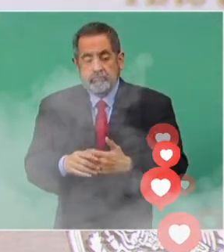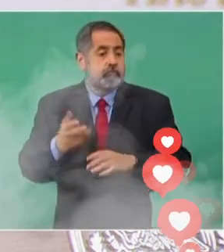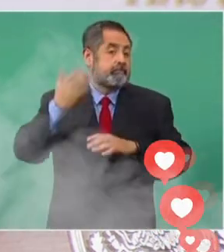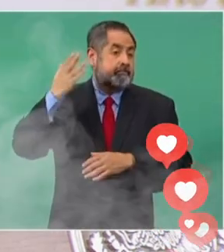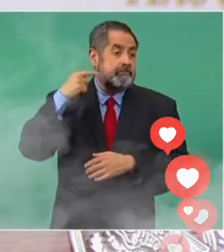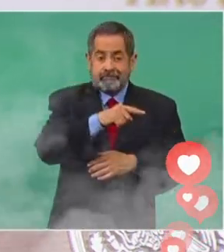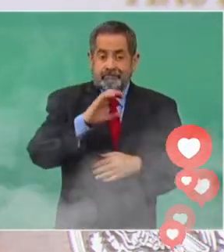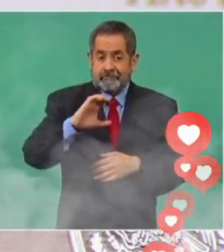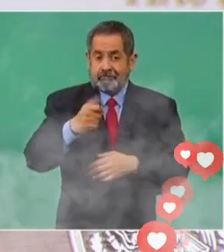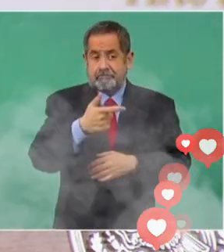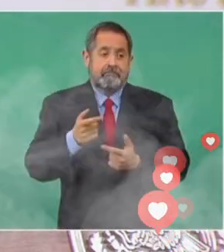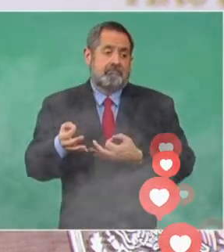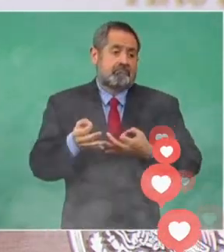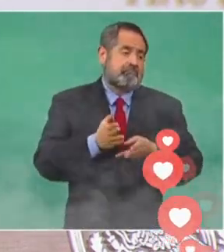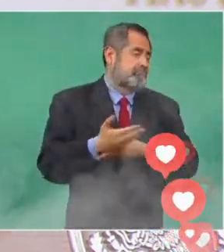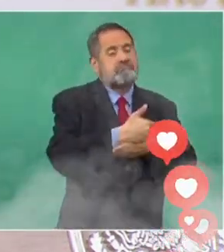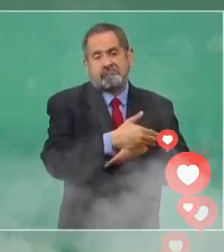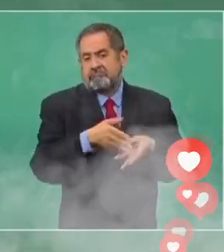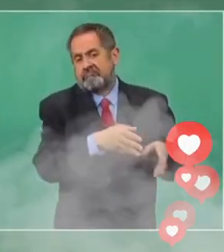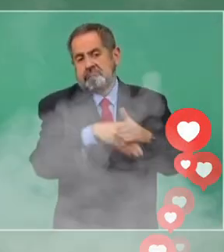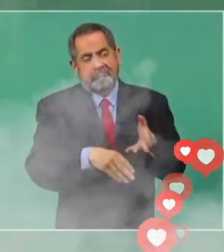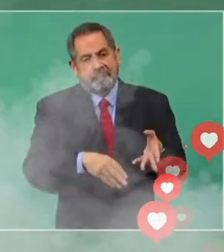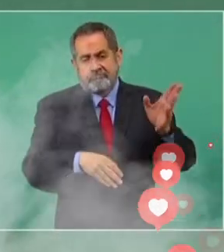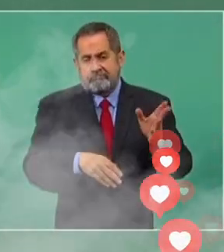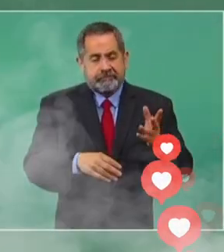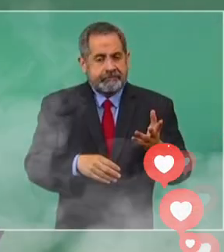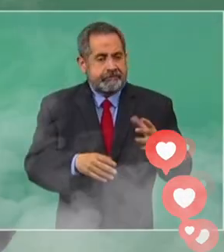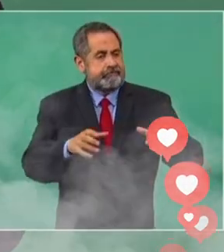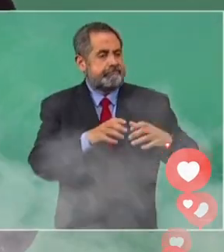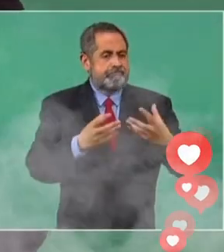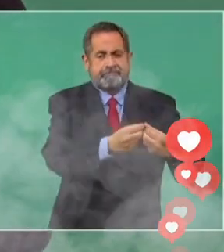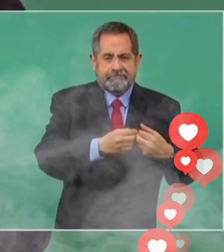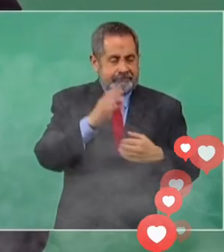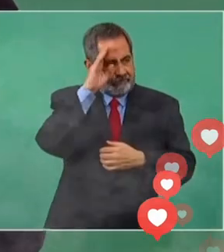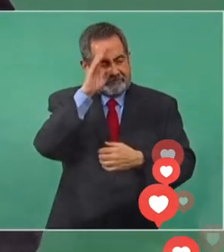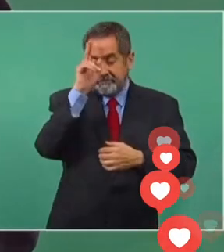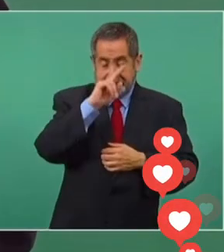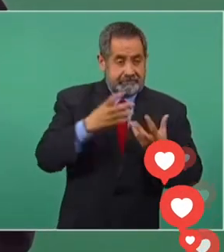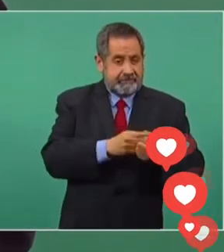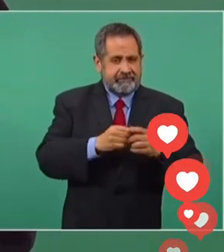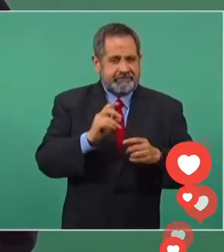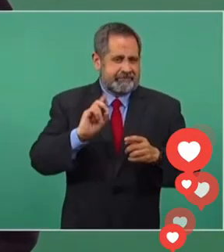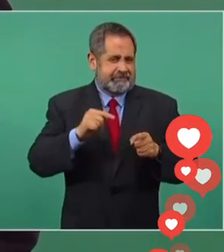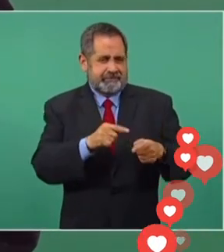llevó Salinas a la derecha, pero a la extrema derecha.